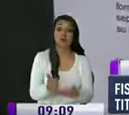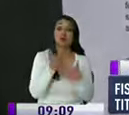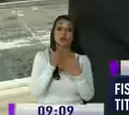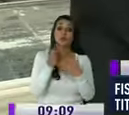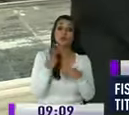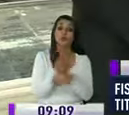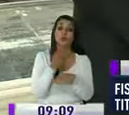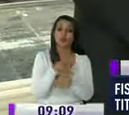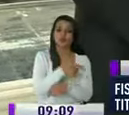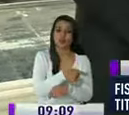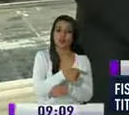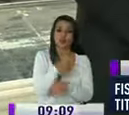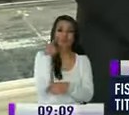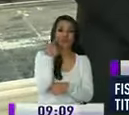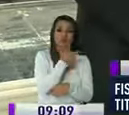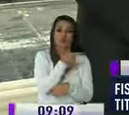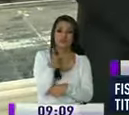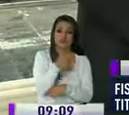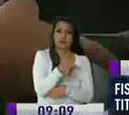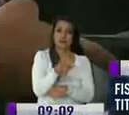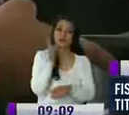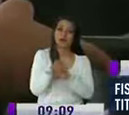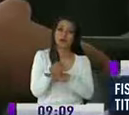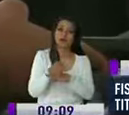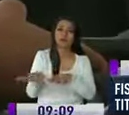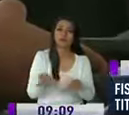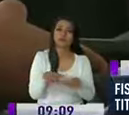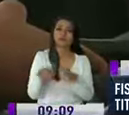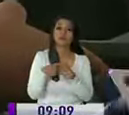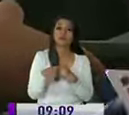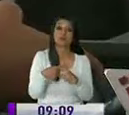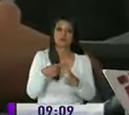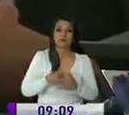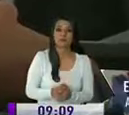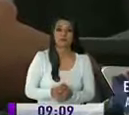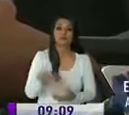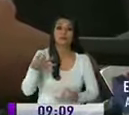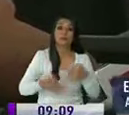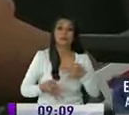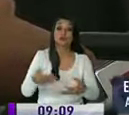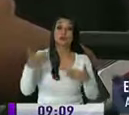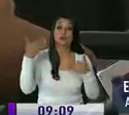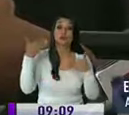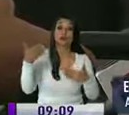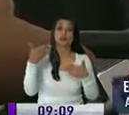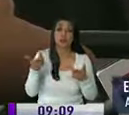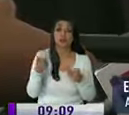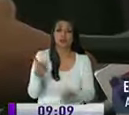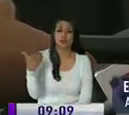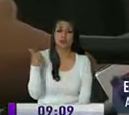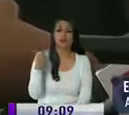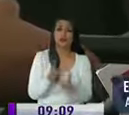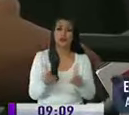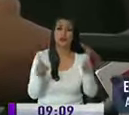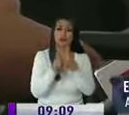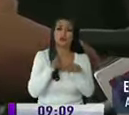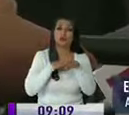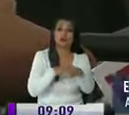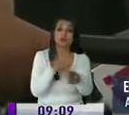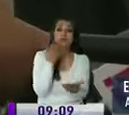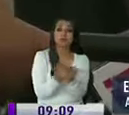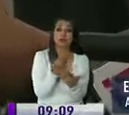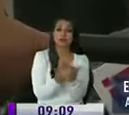urgente que inició la fiscal Silvia Juma El juicio político que estuvo documentado con más de 5 mil fojas